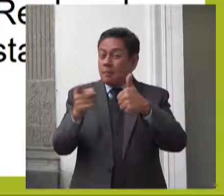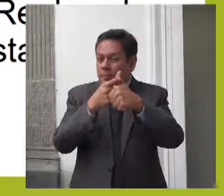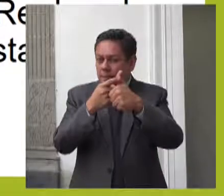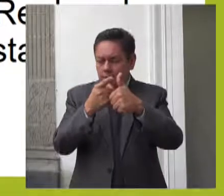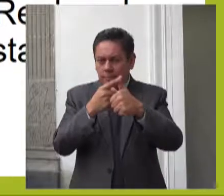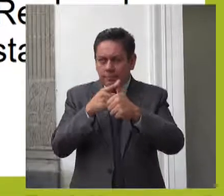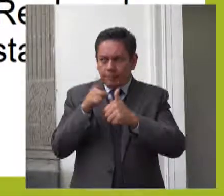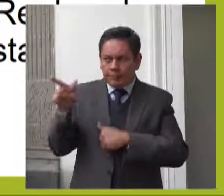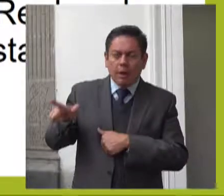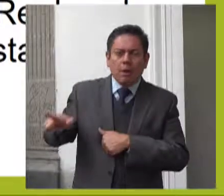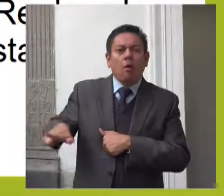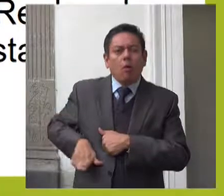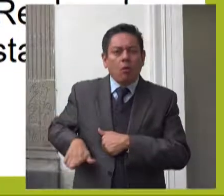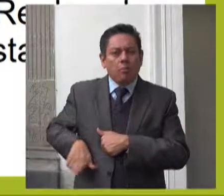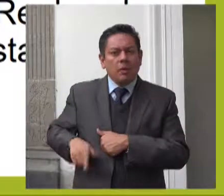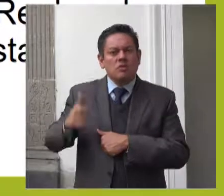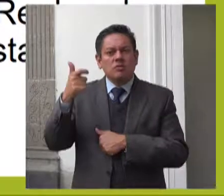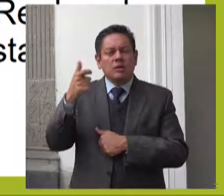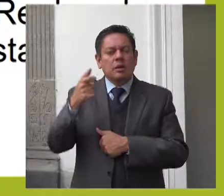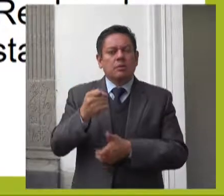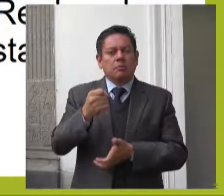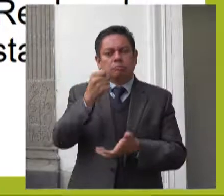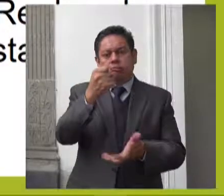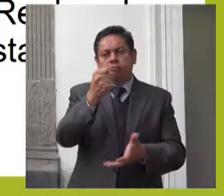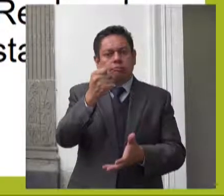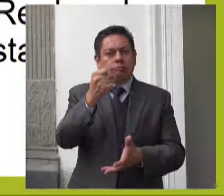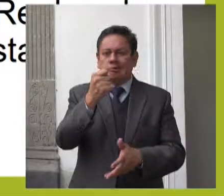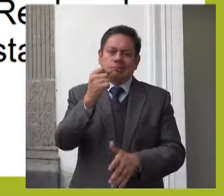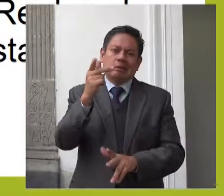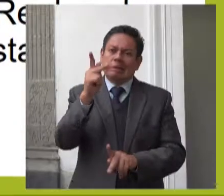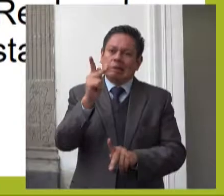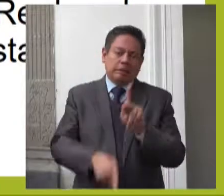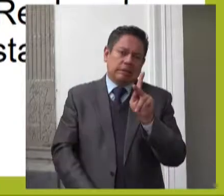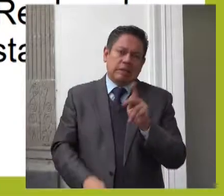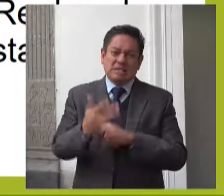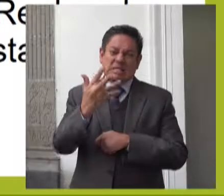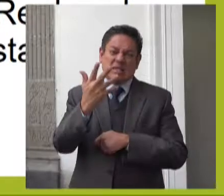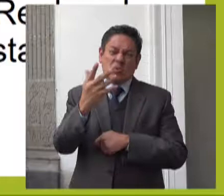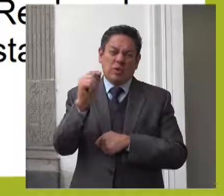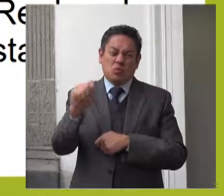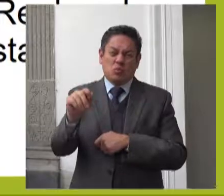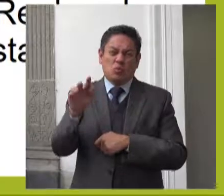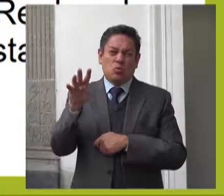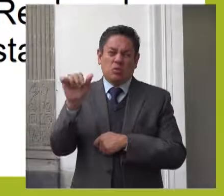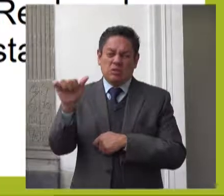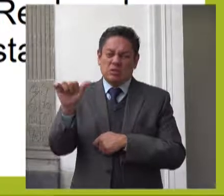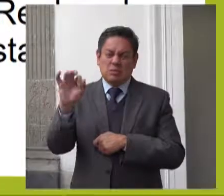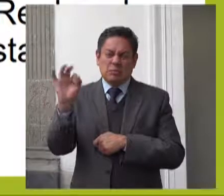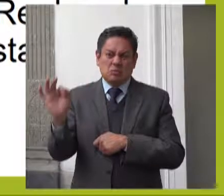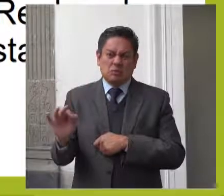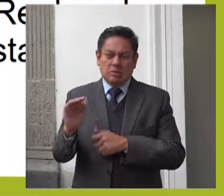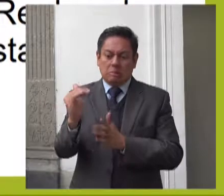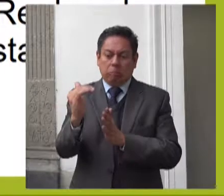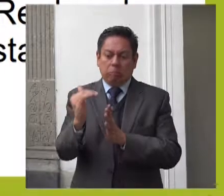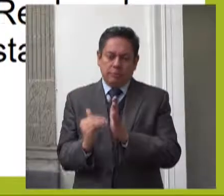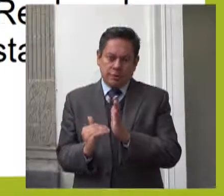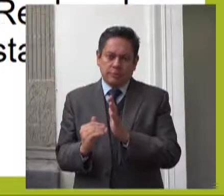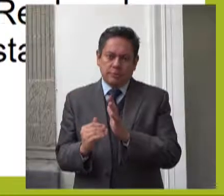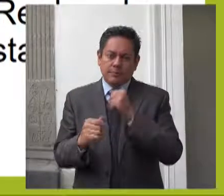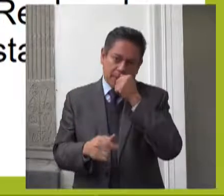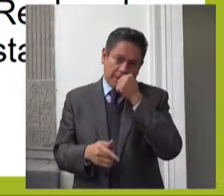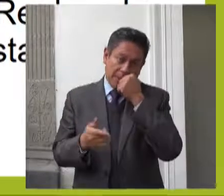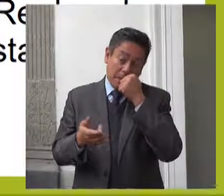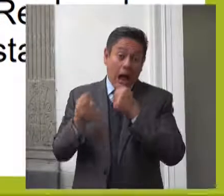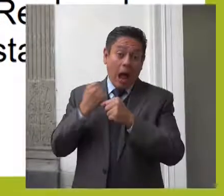50.16 por ciento del presupuesto asignado al Programa de Estancias Infantiles respecto del